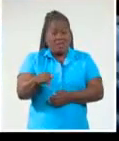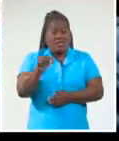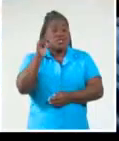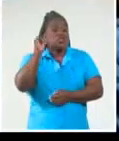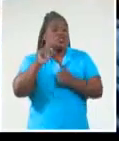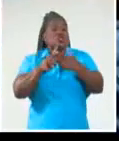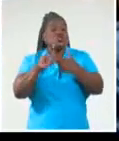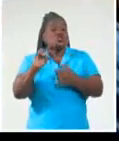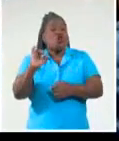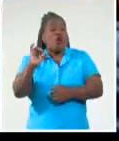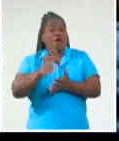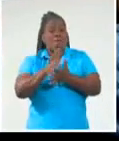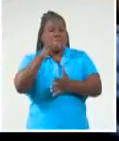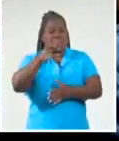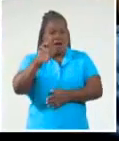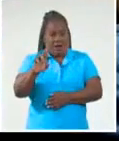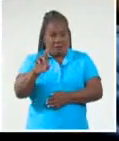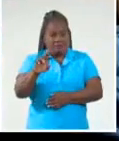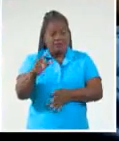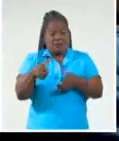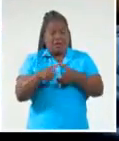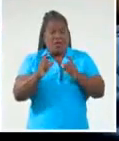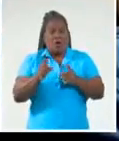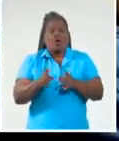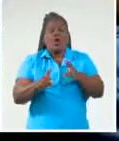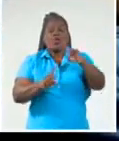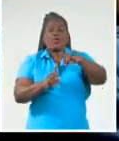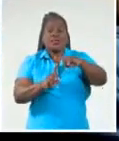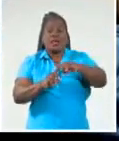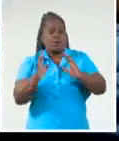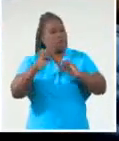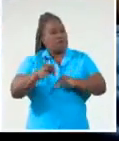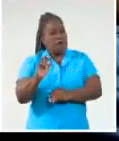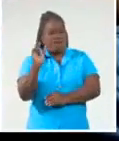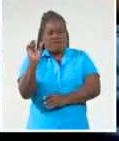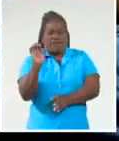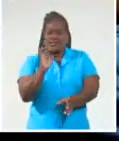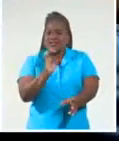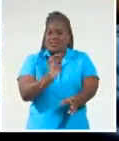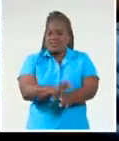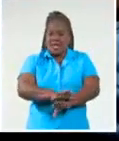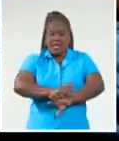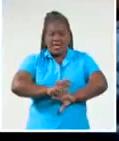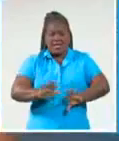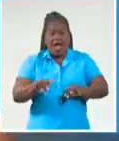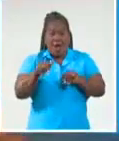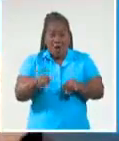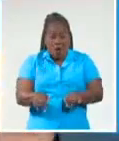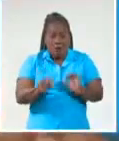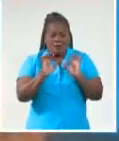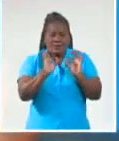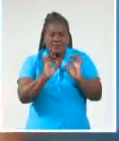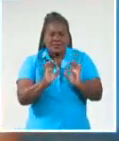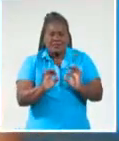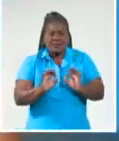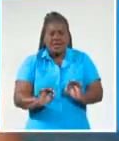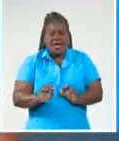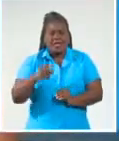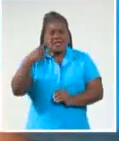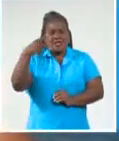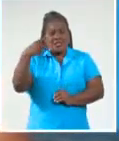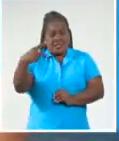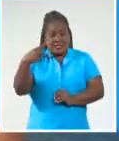López. Así que, congresillo técnico de la Liga Superior, no tiene fecha de inicio, pero ya se precisan los detalles para el comienzo del segundo